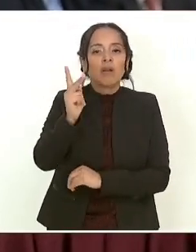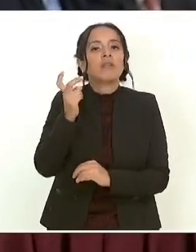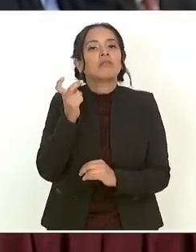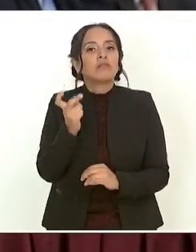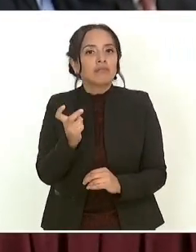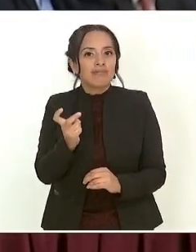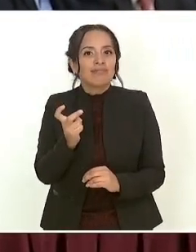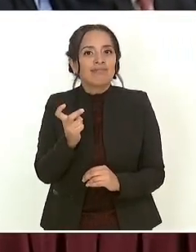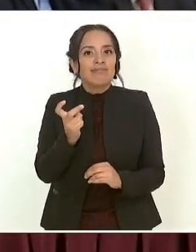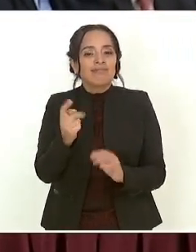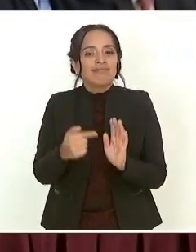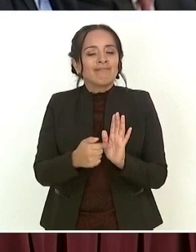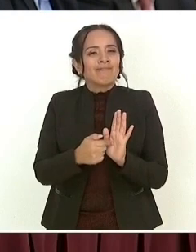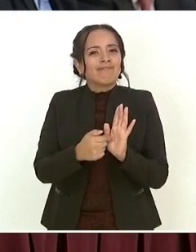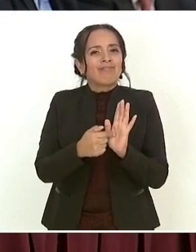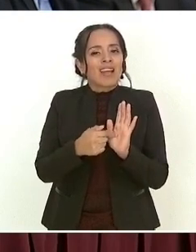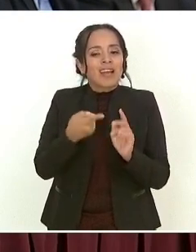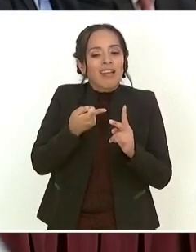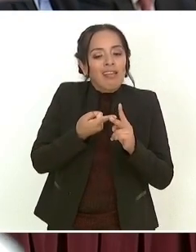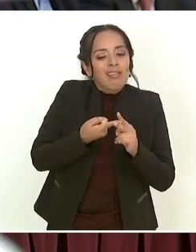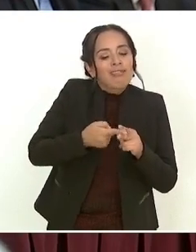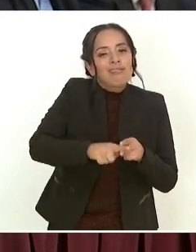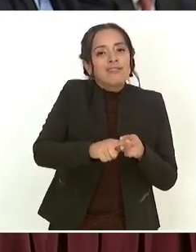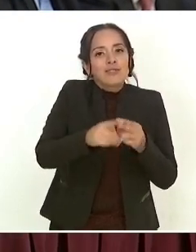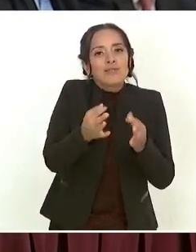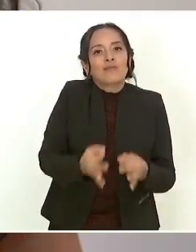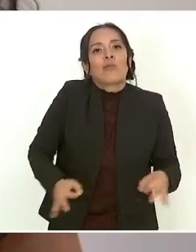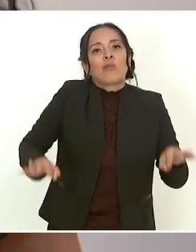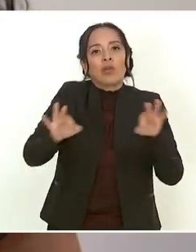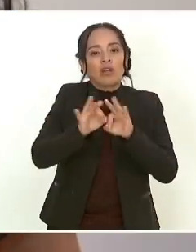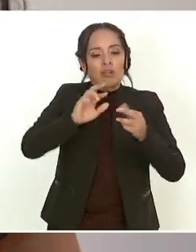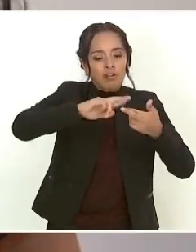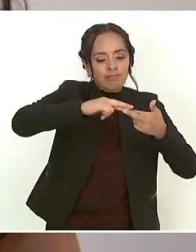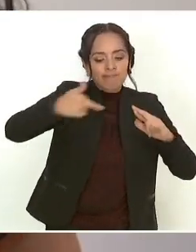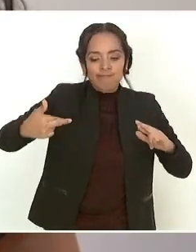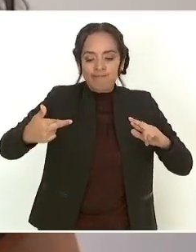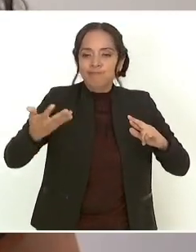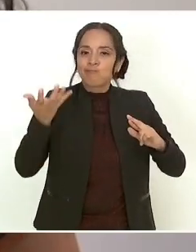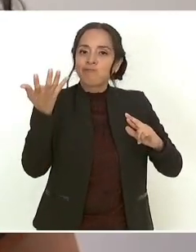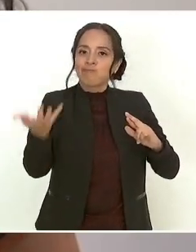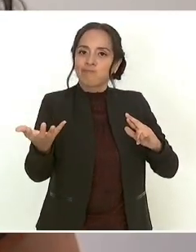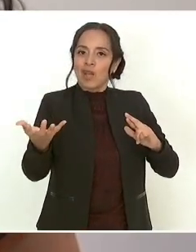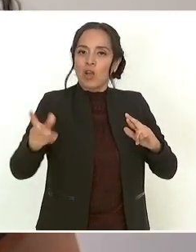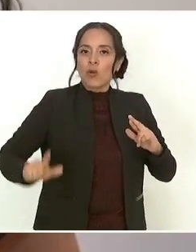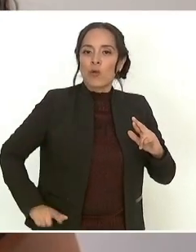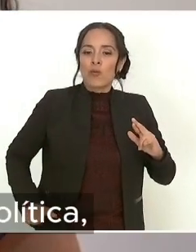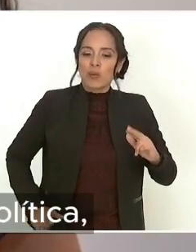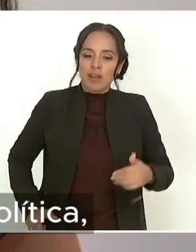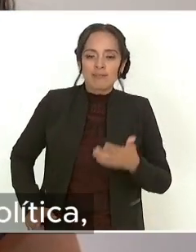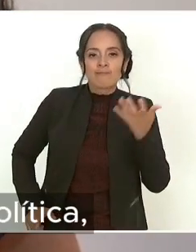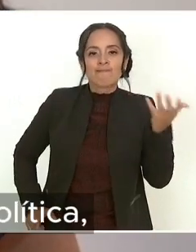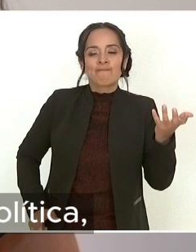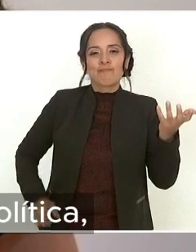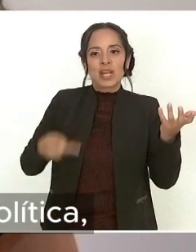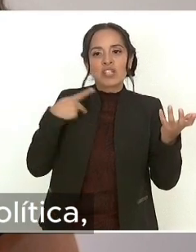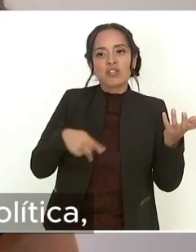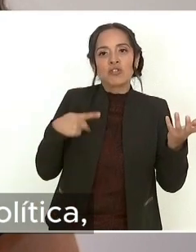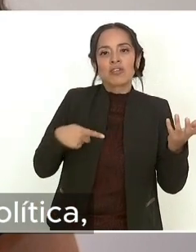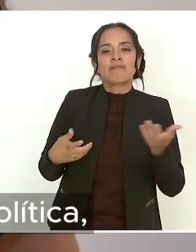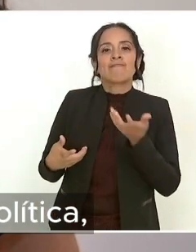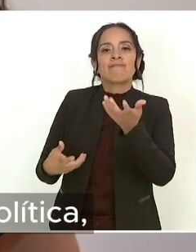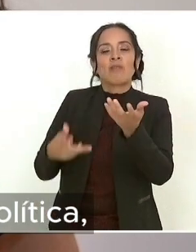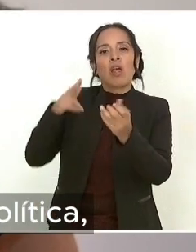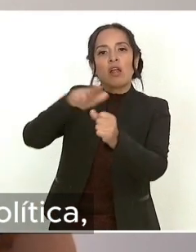un hito fundamental en la relación entre el gobierno, seres humanos y naturaleza, porque no hay